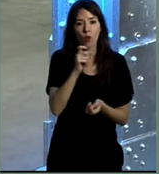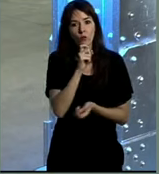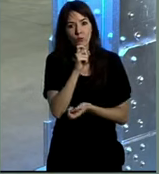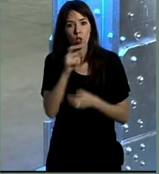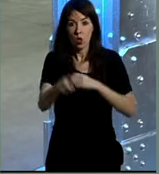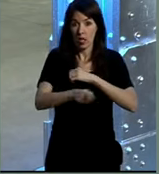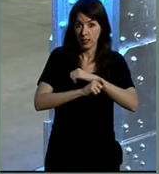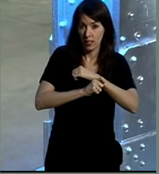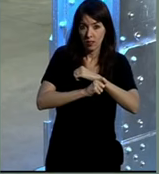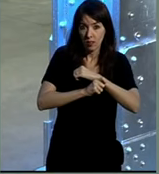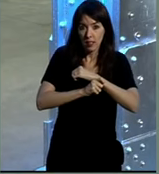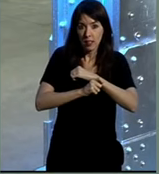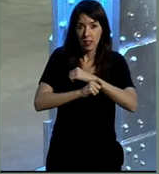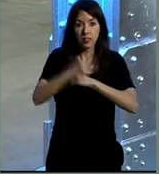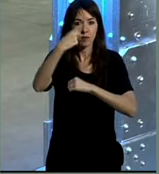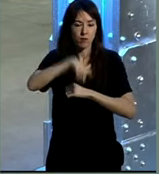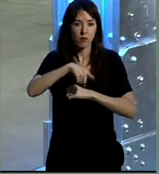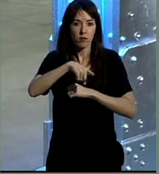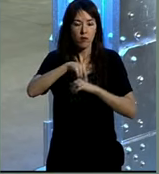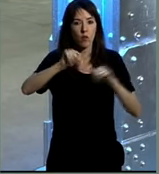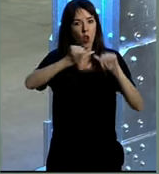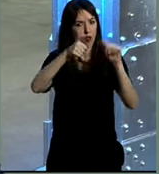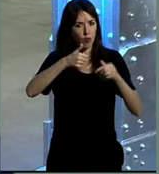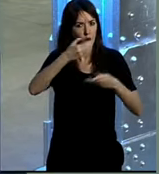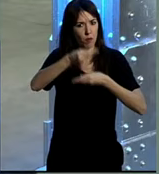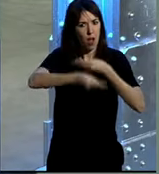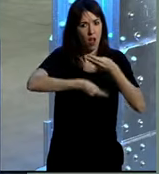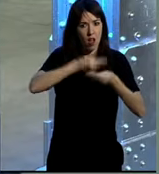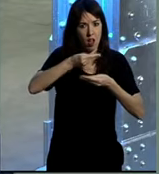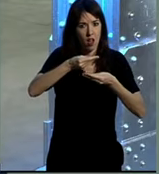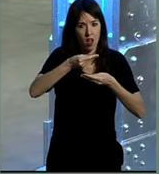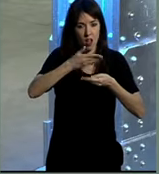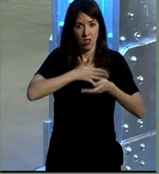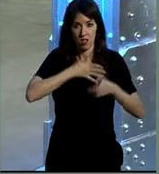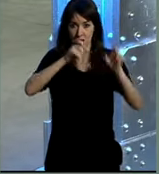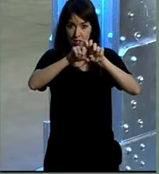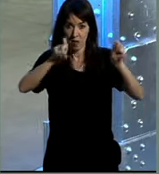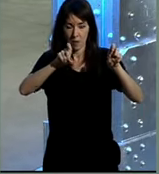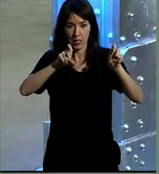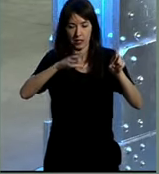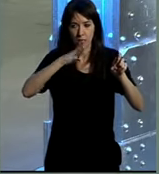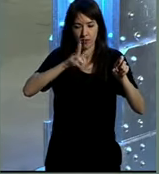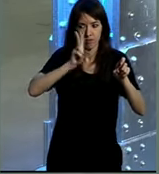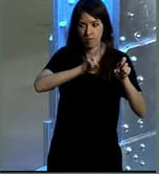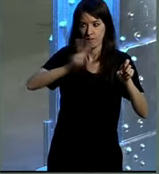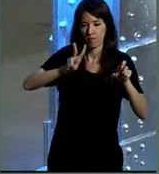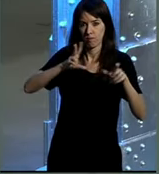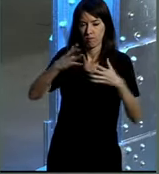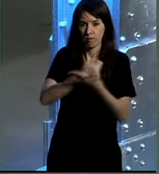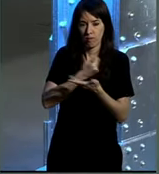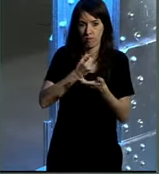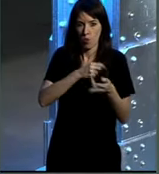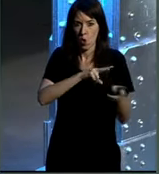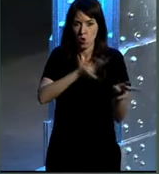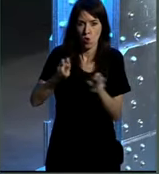estrategias y cuál es la forma de actuar de las empresas ante todo este